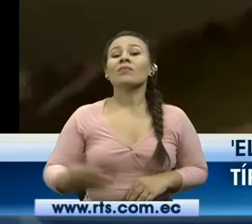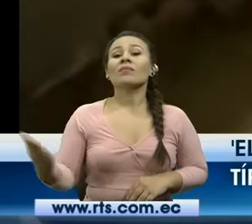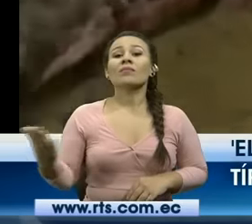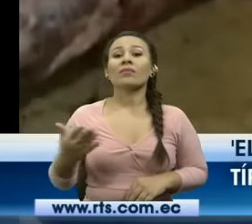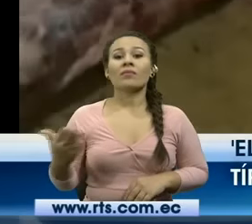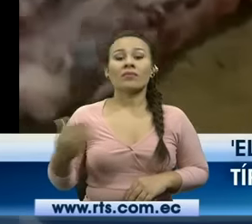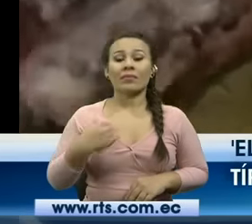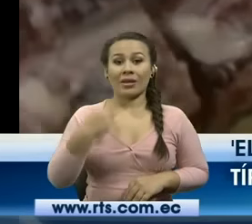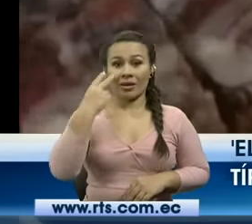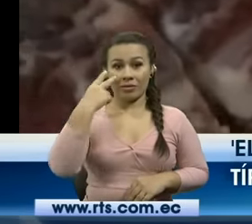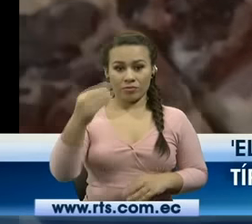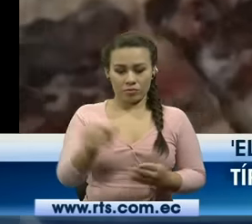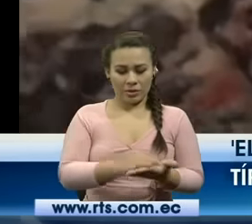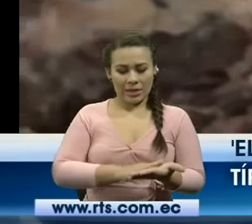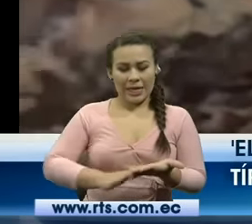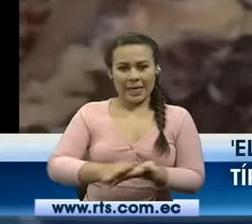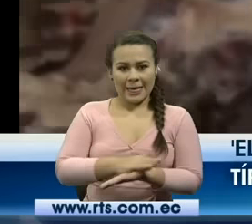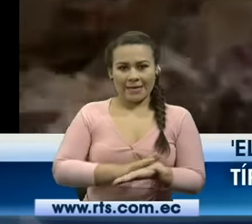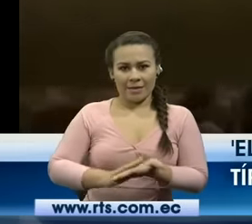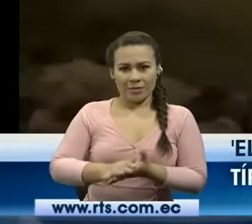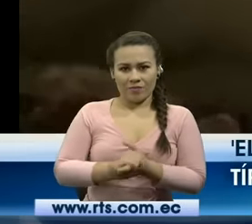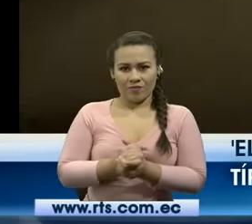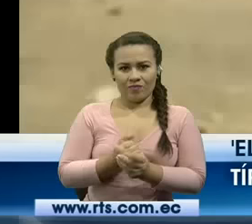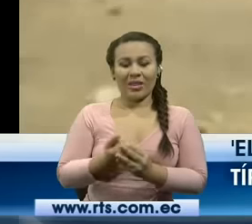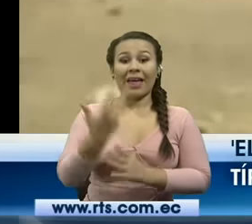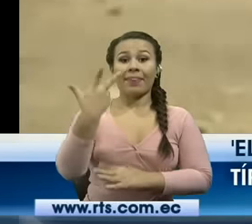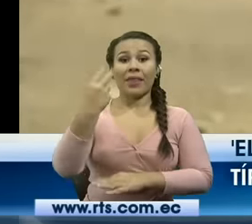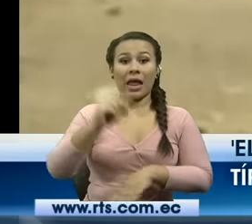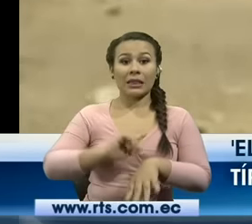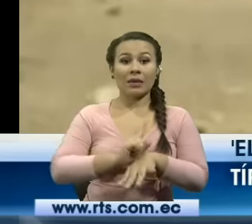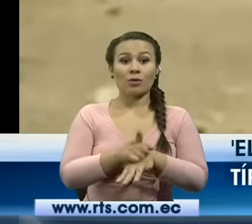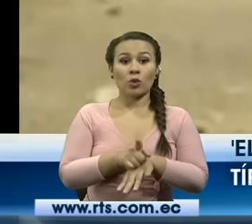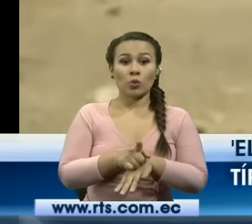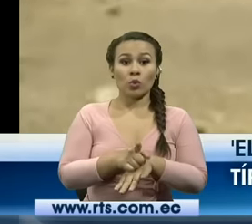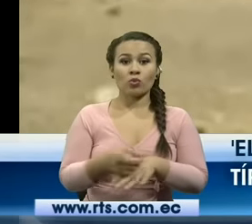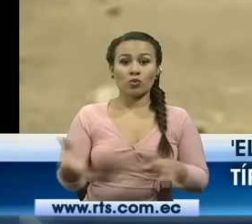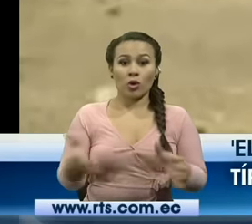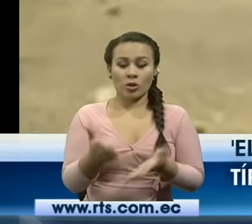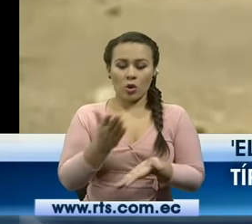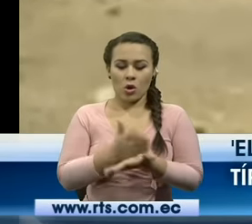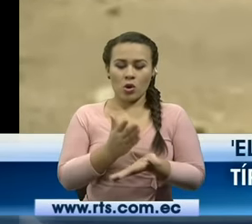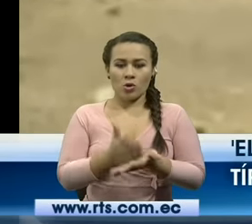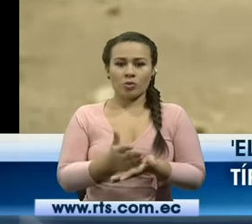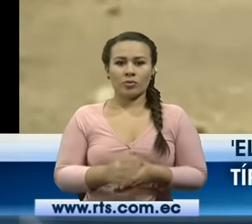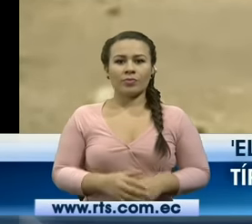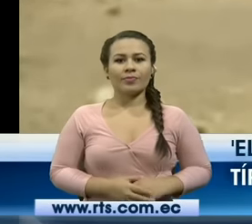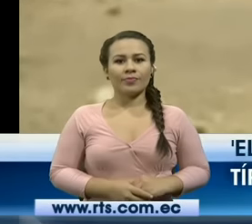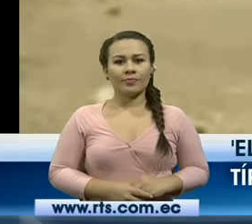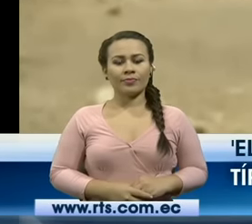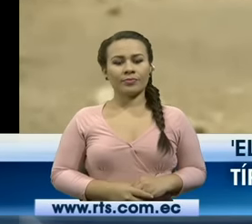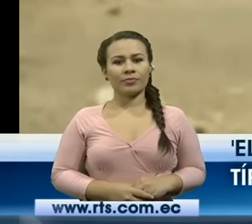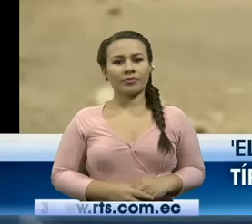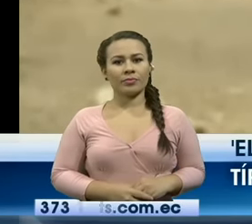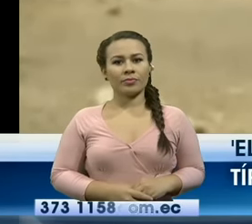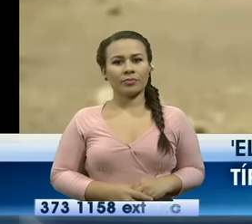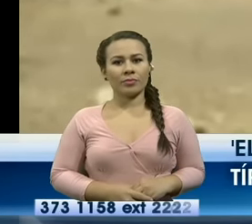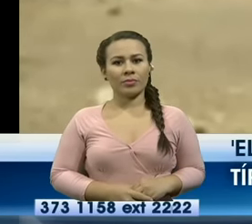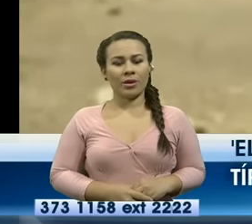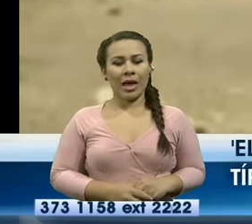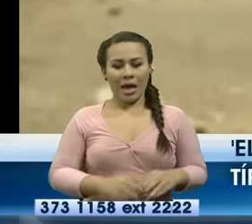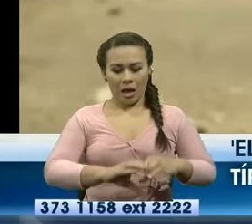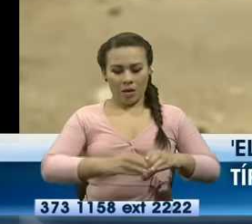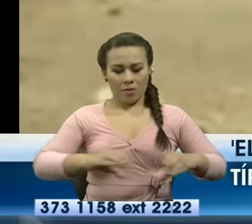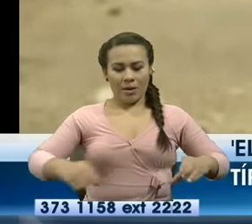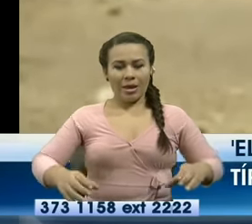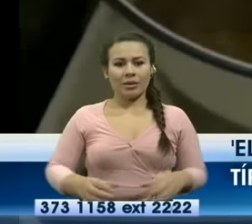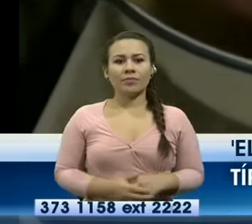para que se pueda concentrar el tanto de media hora se cocina a base de puro puro carbón de pura